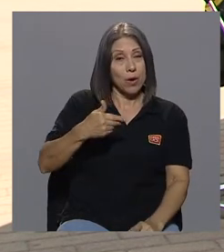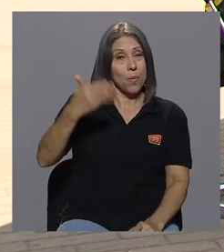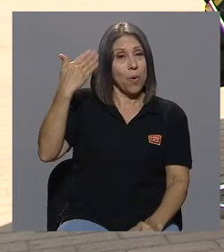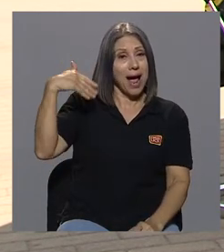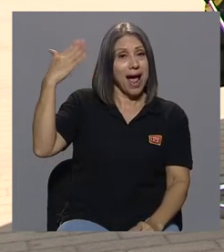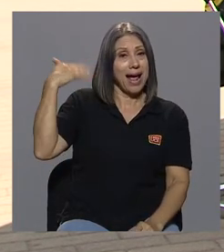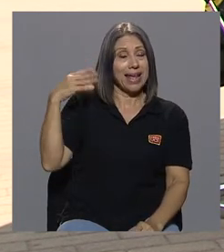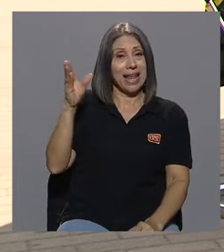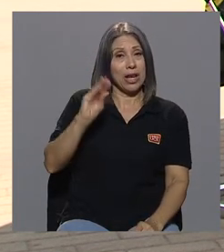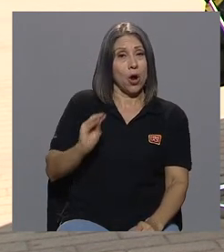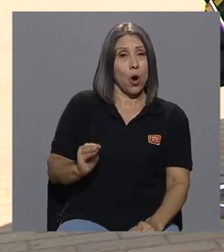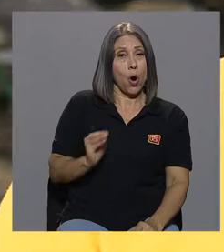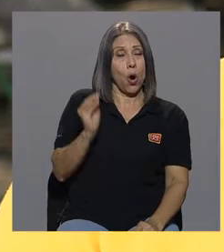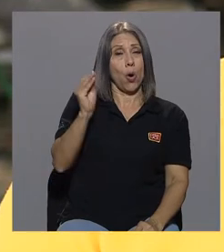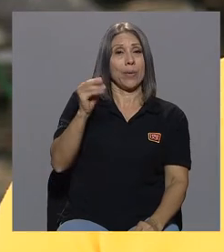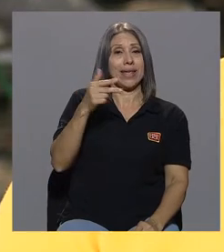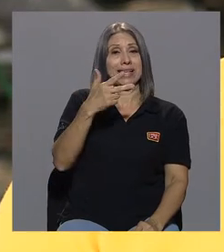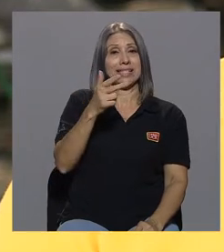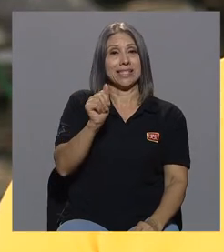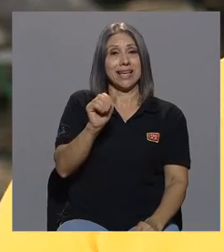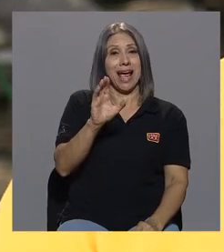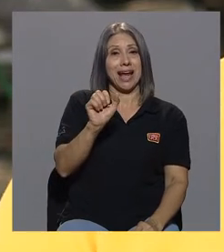Chacarita se sentía vulnerable